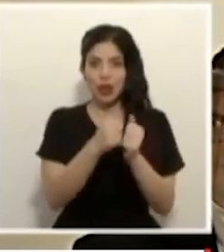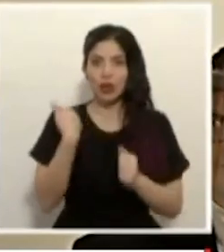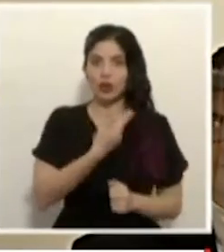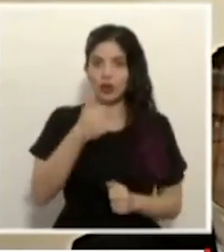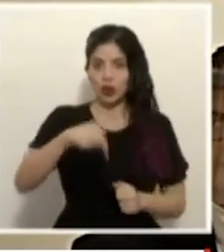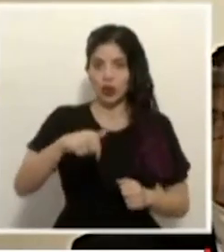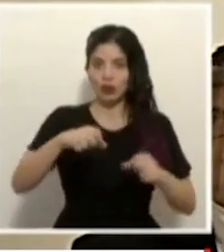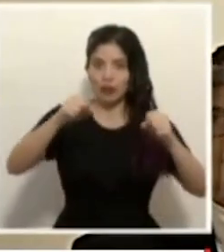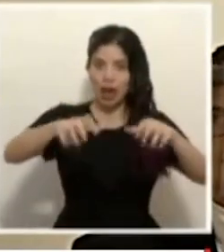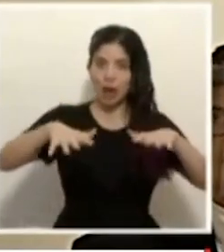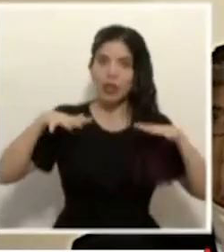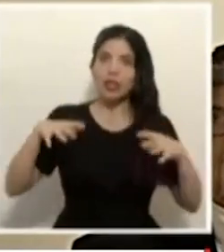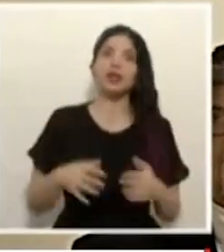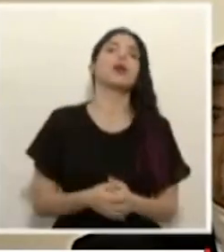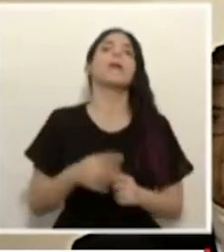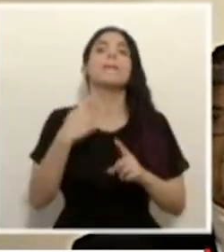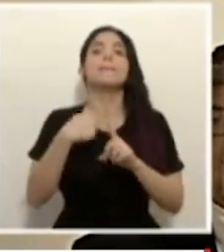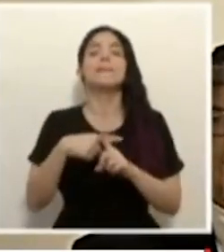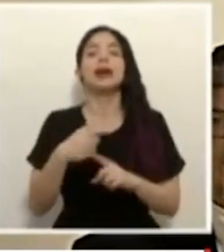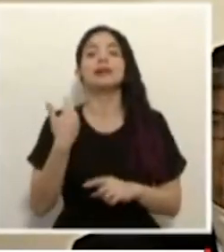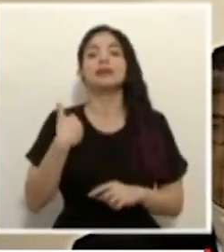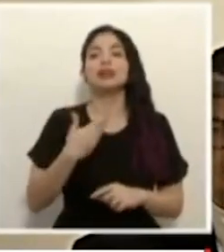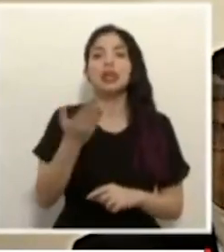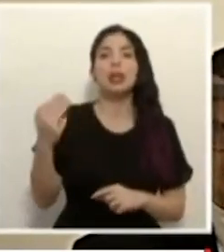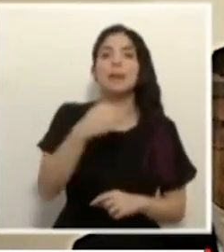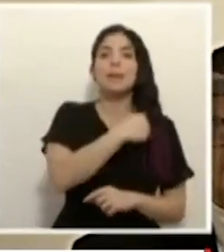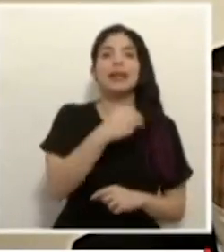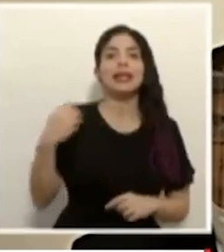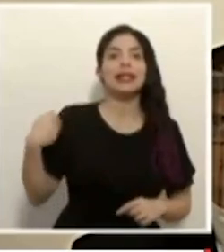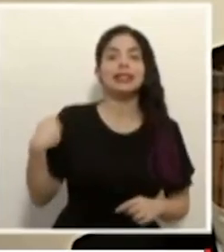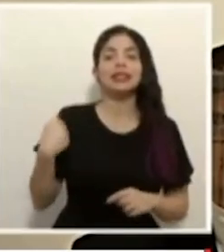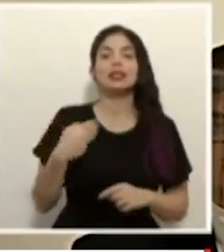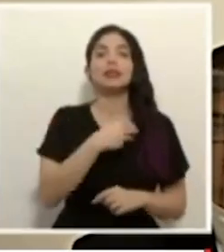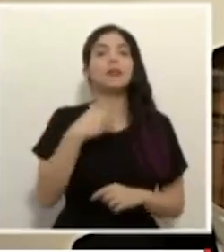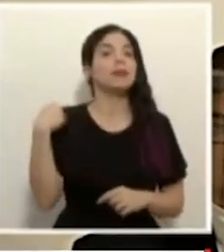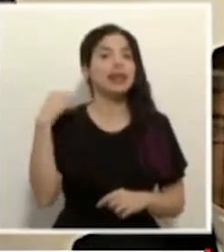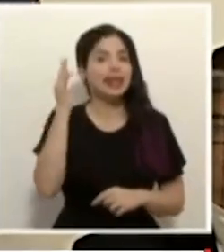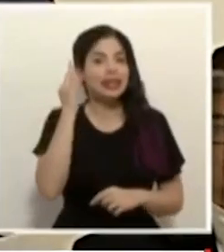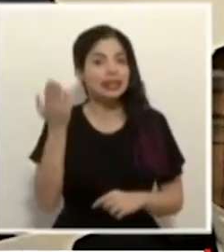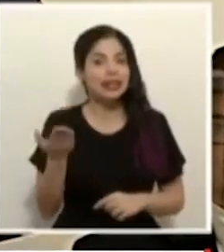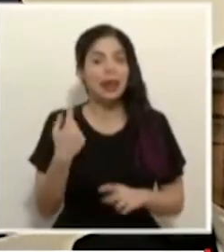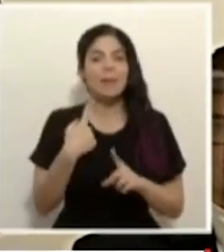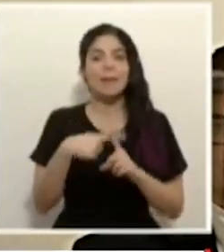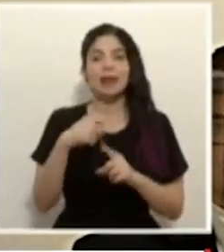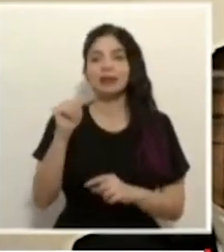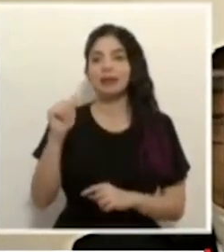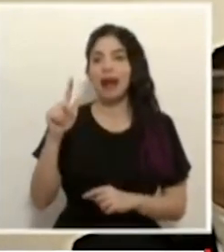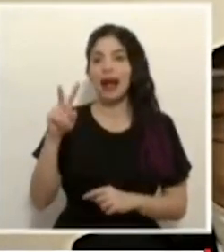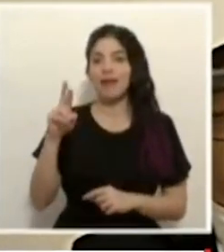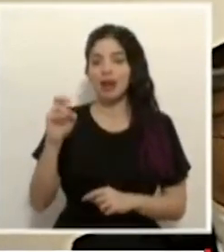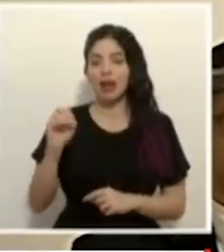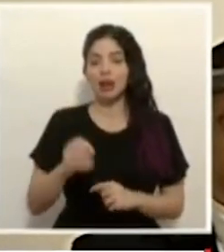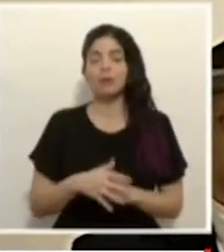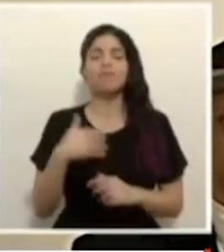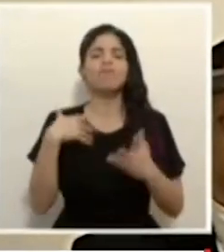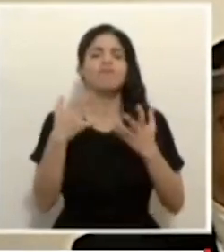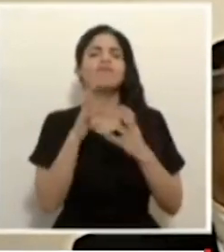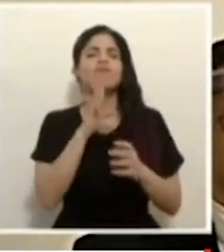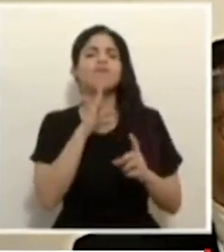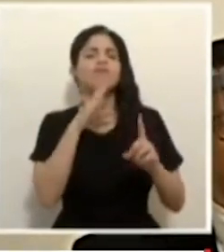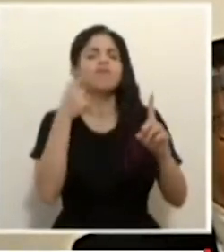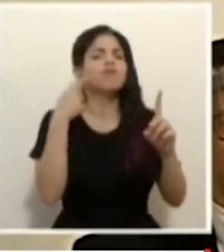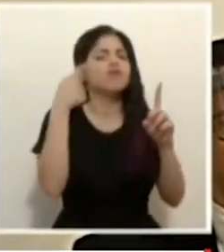en el auditorio, a los señores ministros, a la señora ministra y a don Álvaro. Quiero referirme